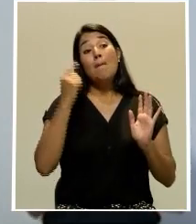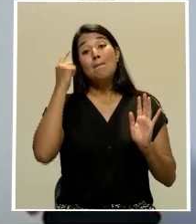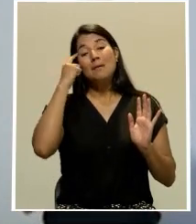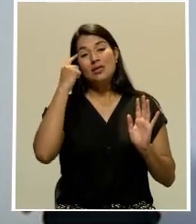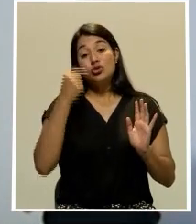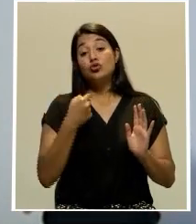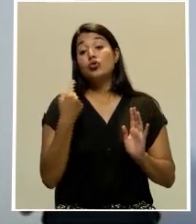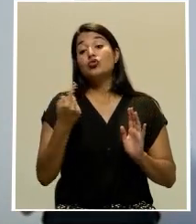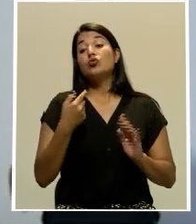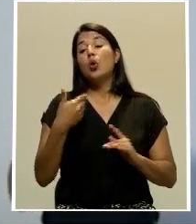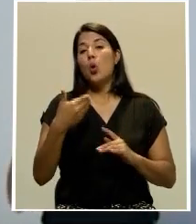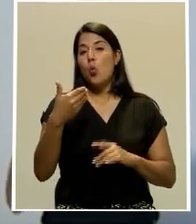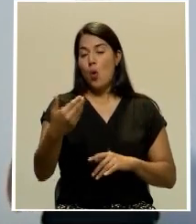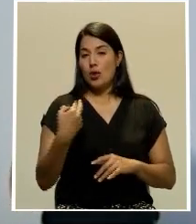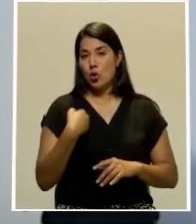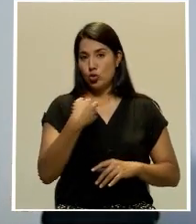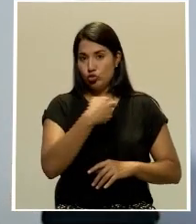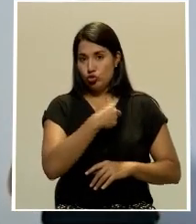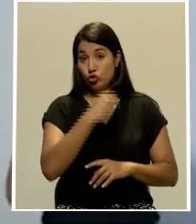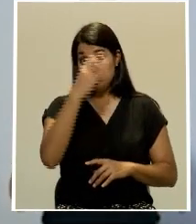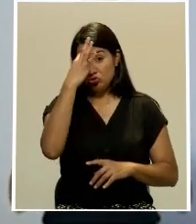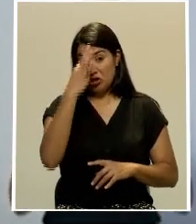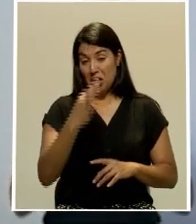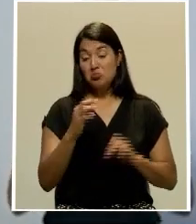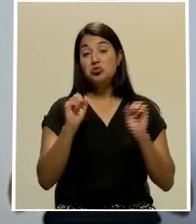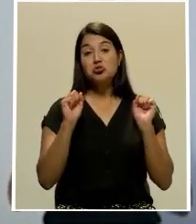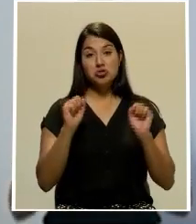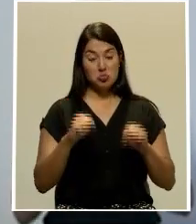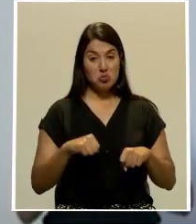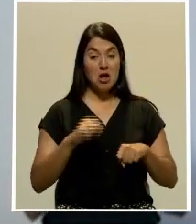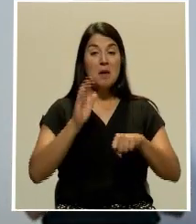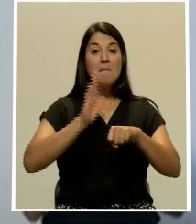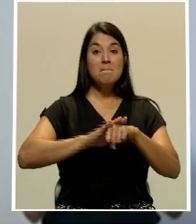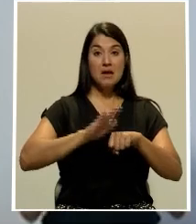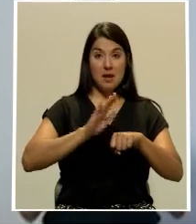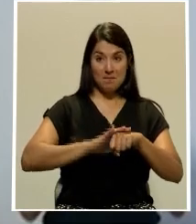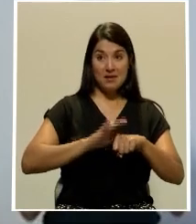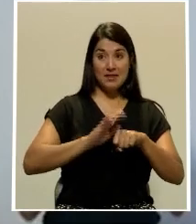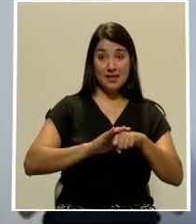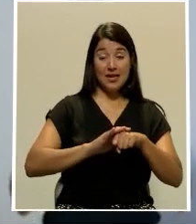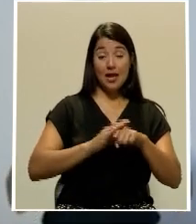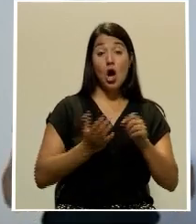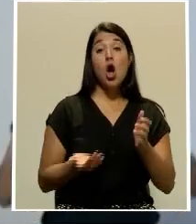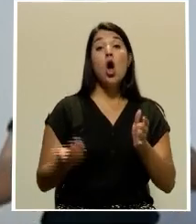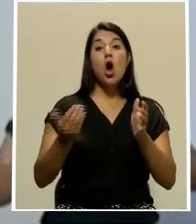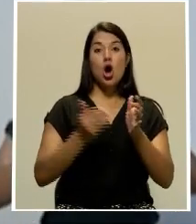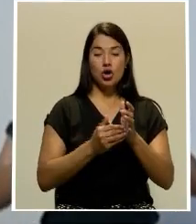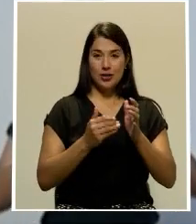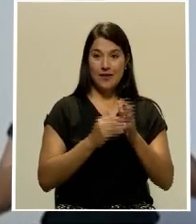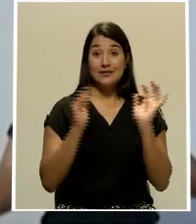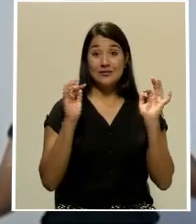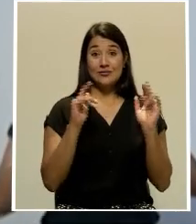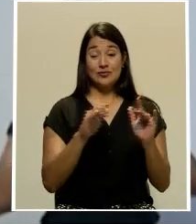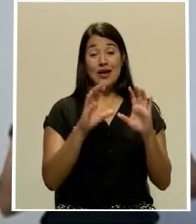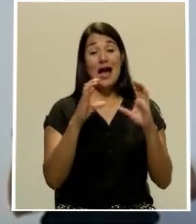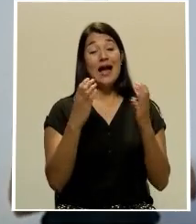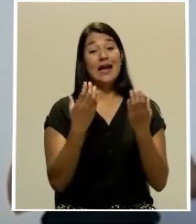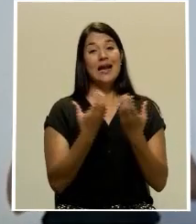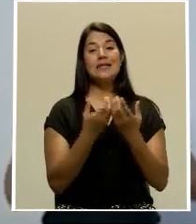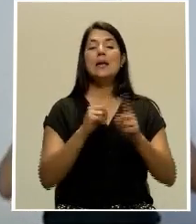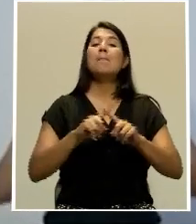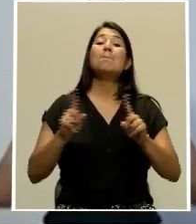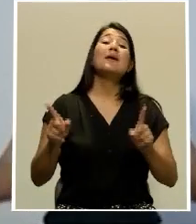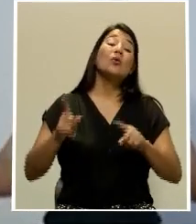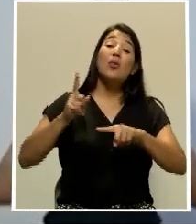momento en que ya eventualmente se puede estimar que ya puede haber una apertura dependiendo del momento epidemiológico que estamos viviendo, tanto en